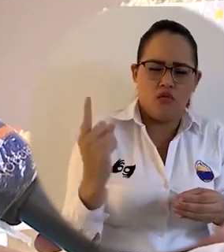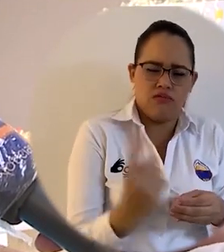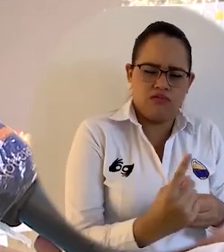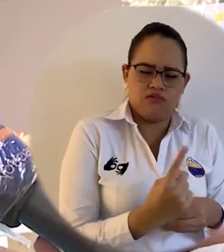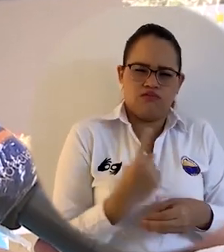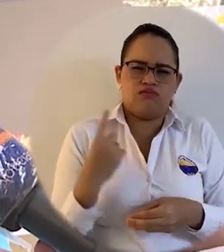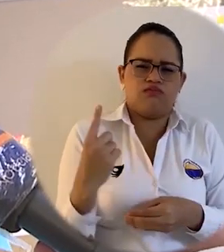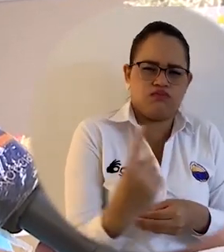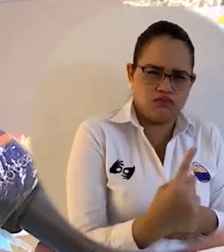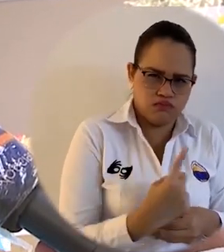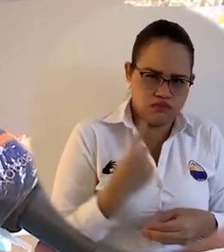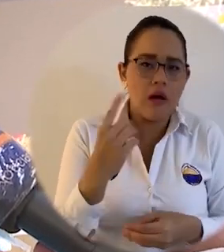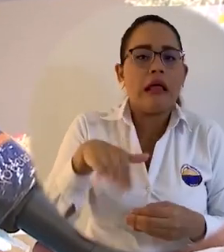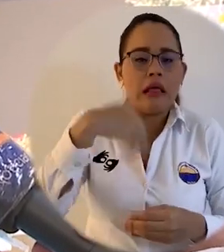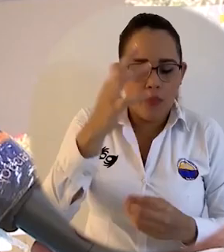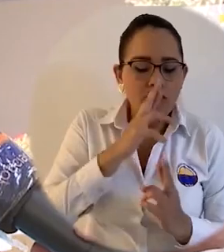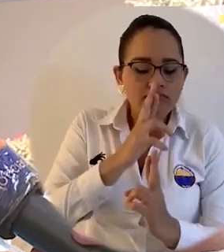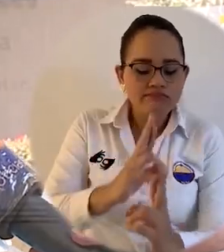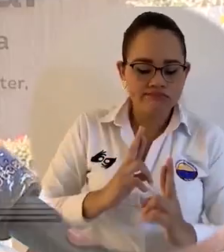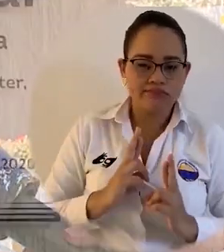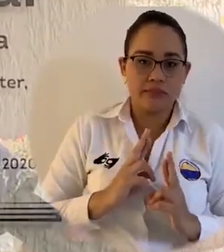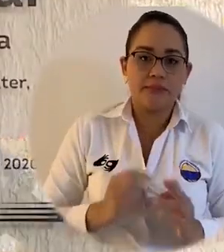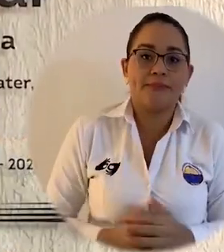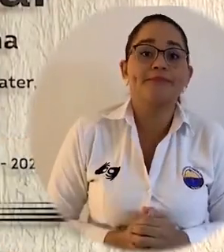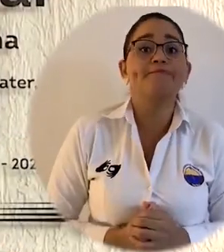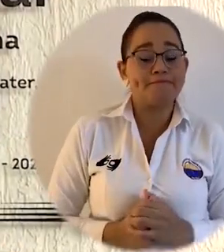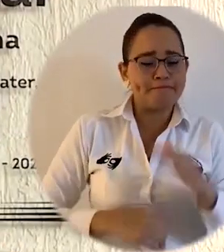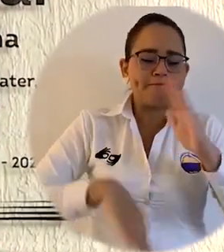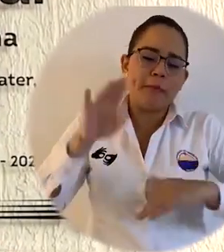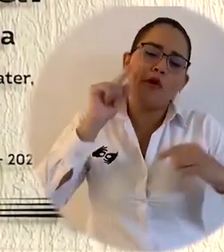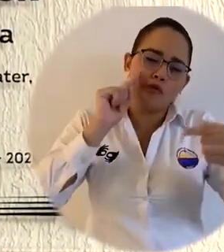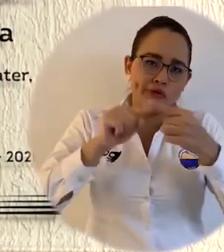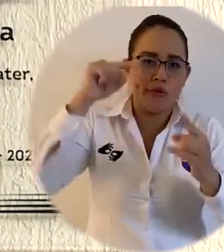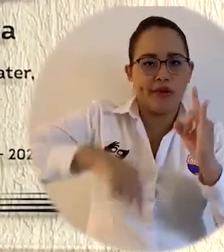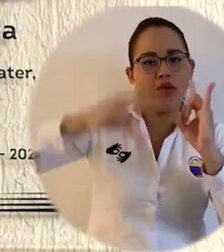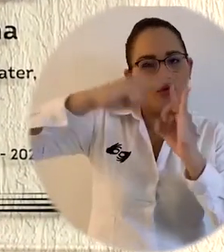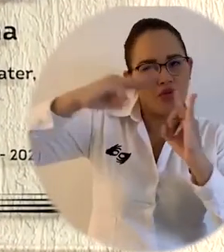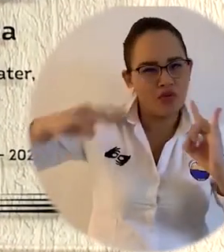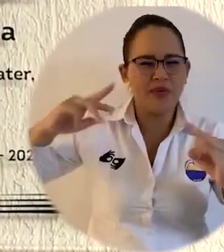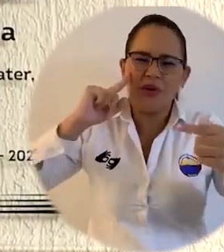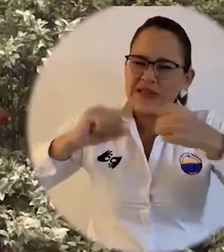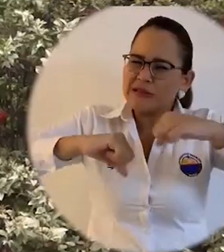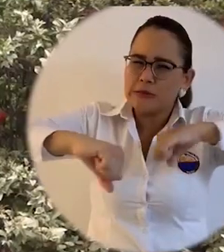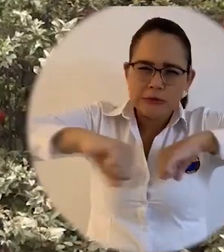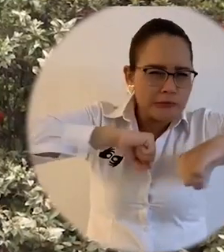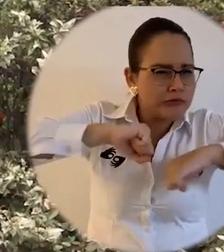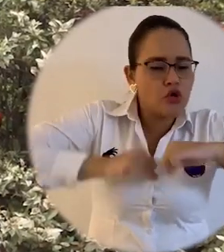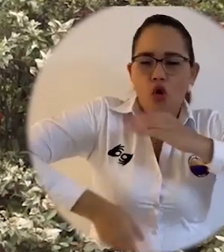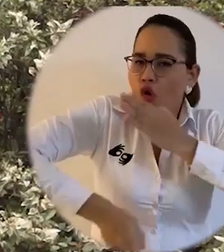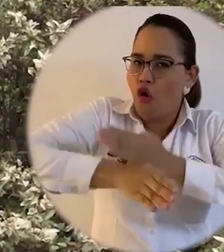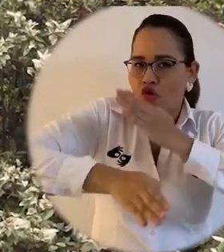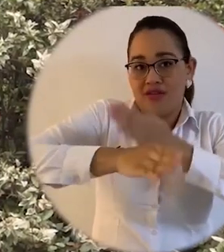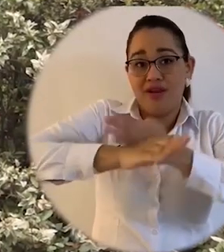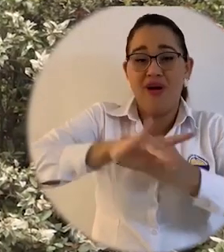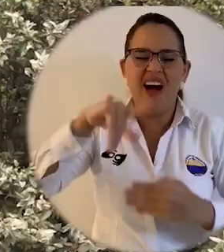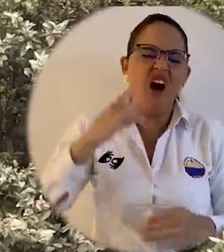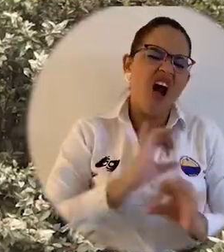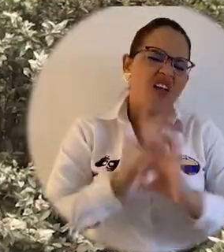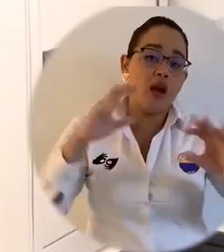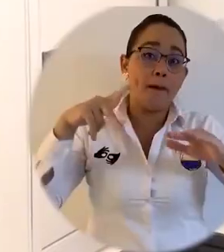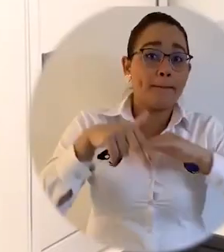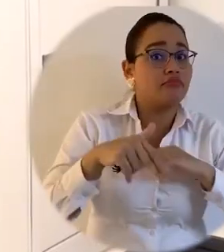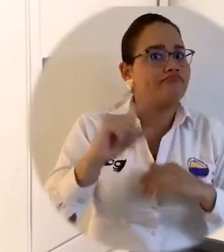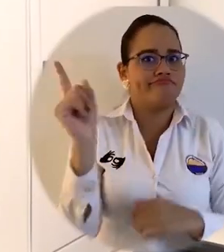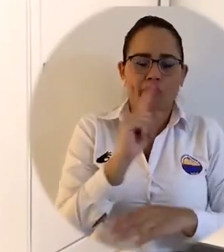tiempo real para obtener los resultados de sus análisis. Como institución, el reto es lograr que la operación de laboratorio sea sostenible en el tiempo,